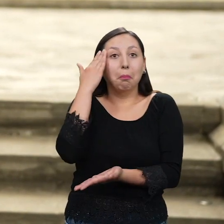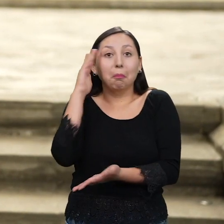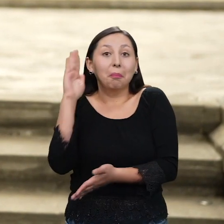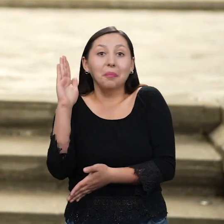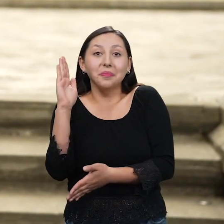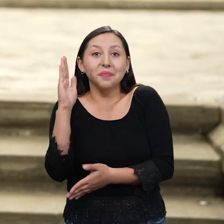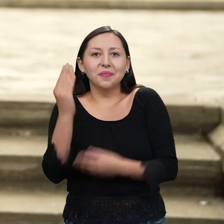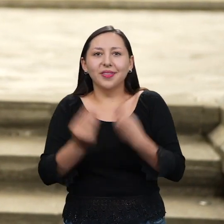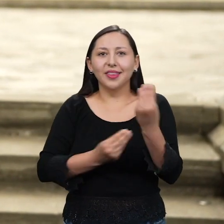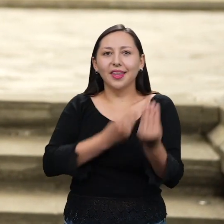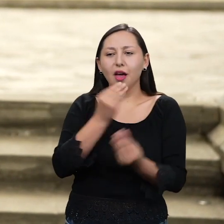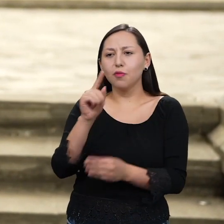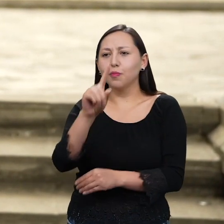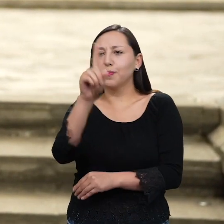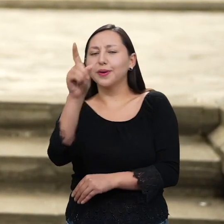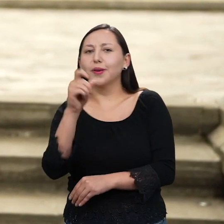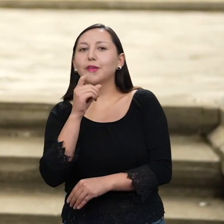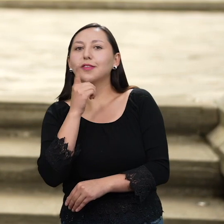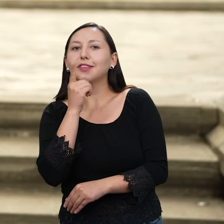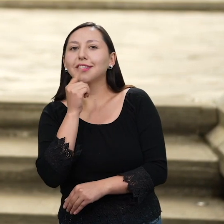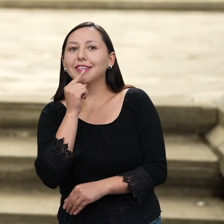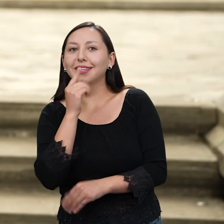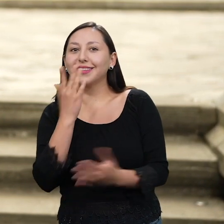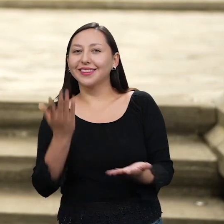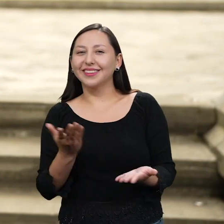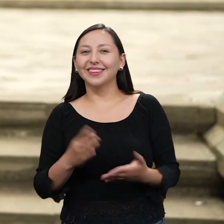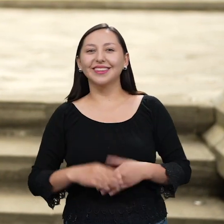qué hago? ¡Ya sé!